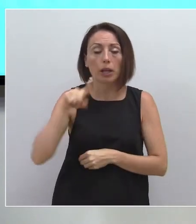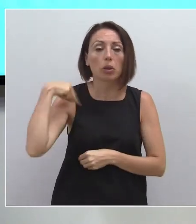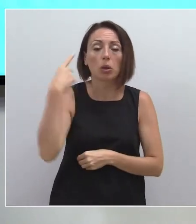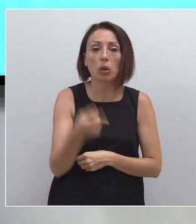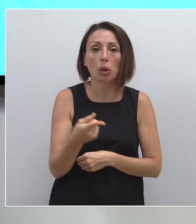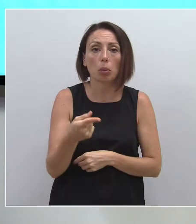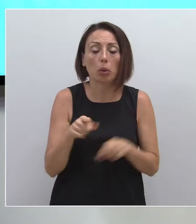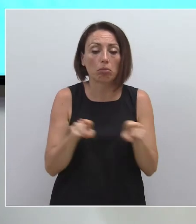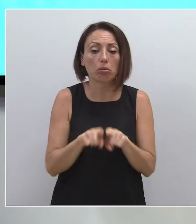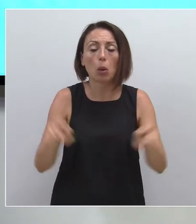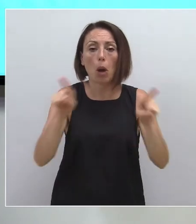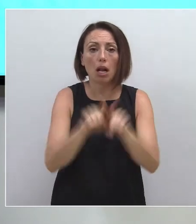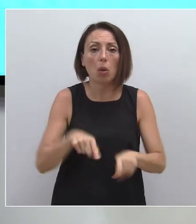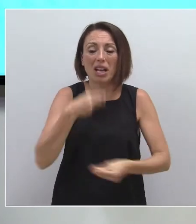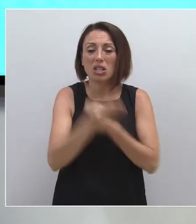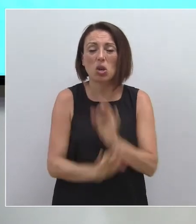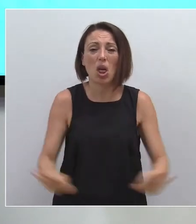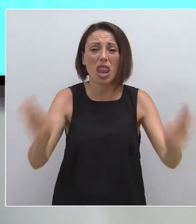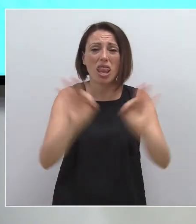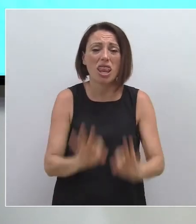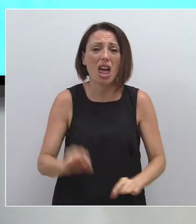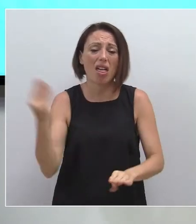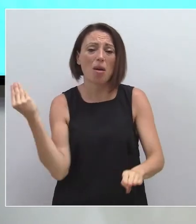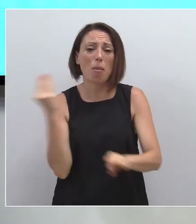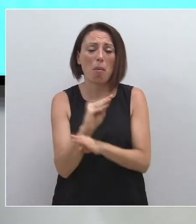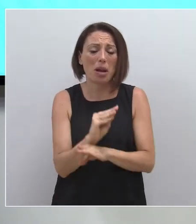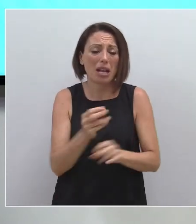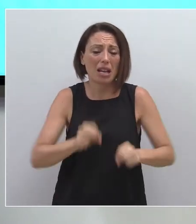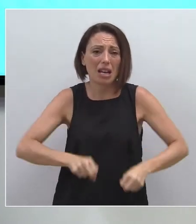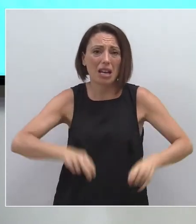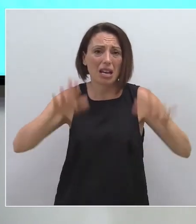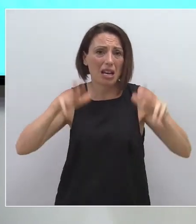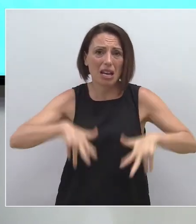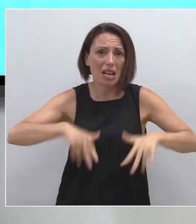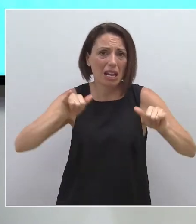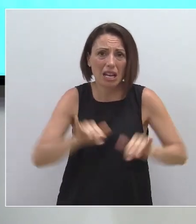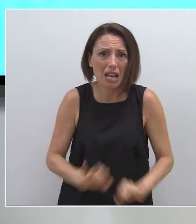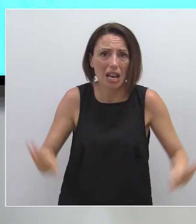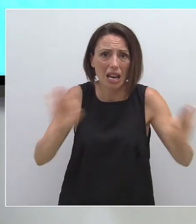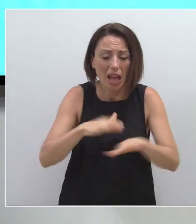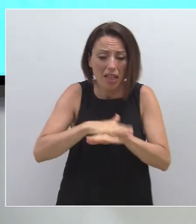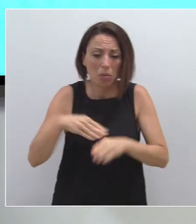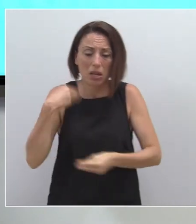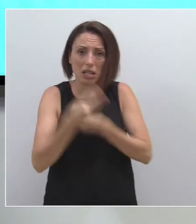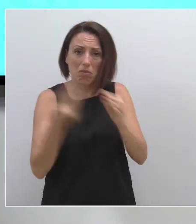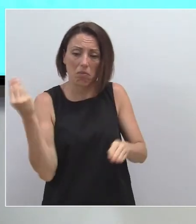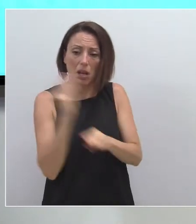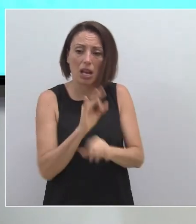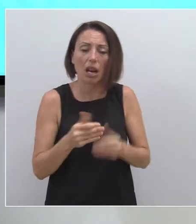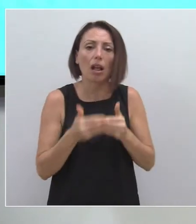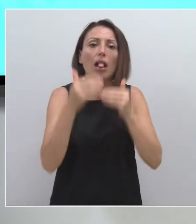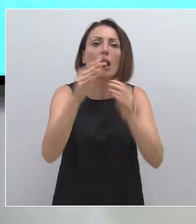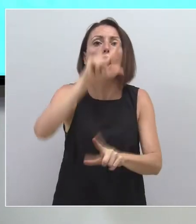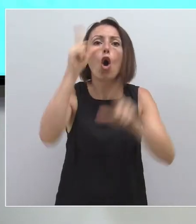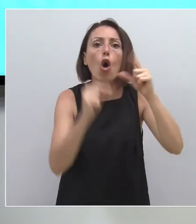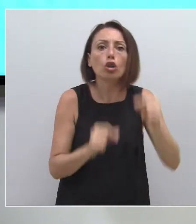estamos en el mismo punto. No se ha hecho ni una sola inversión. No se ha hecho ni una sola actuación por parte del Ministerio. Llegará otoño, llegará final